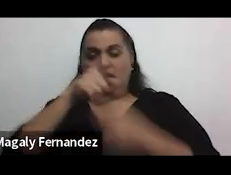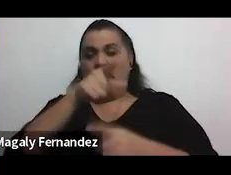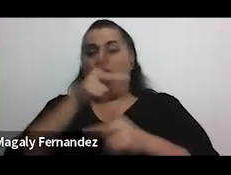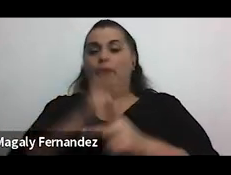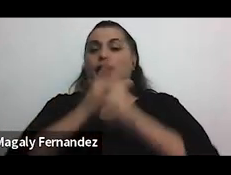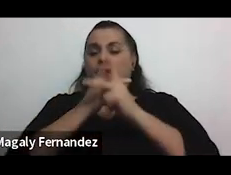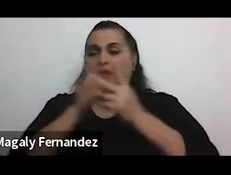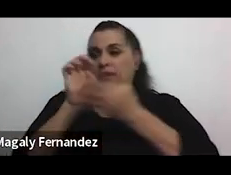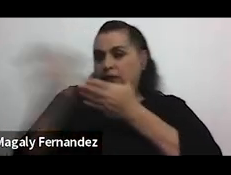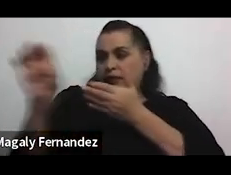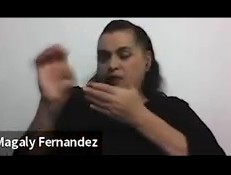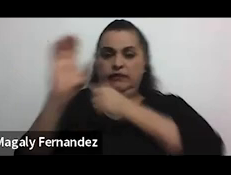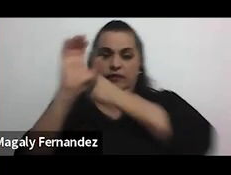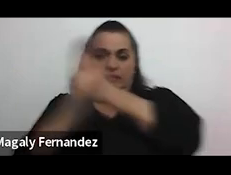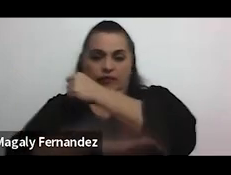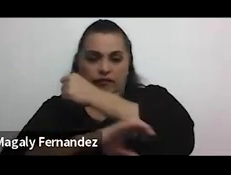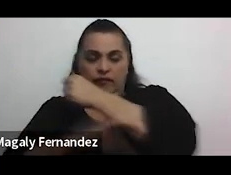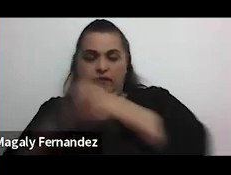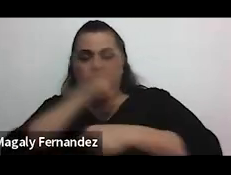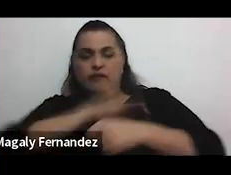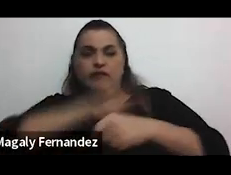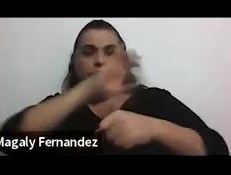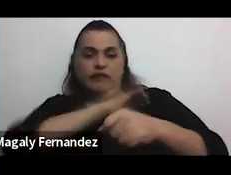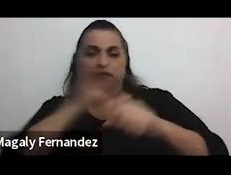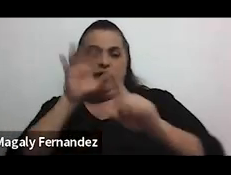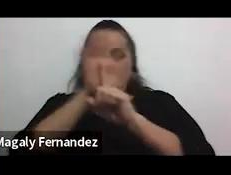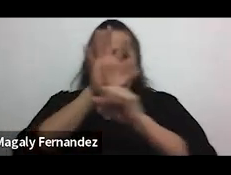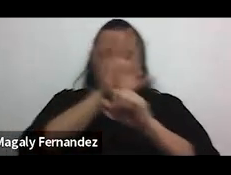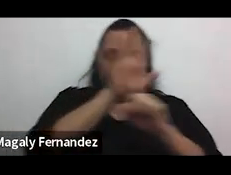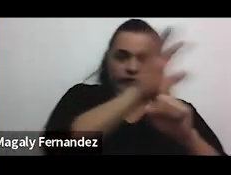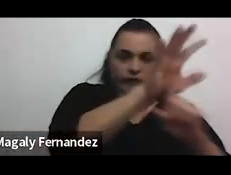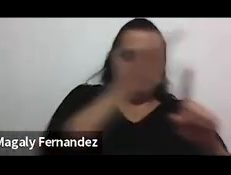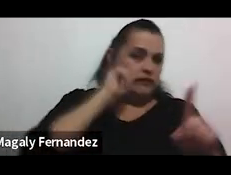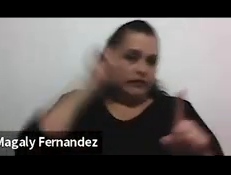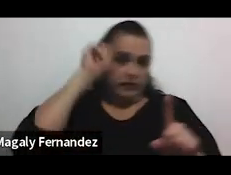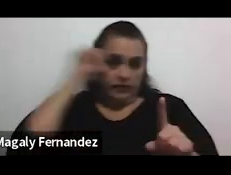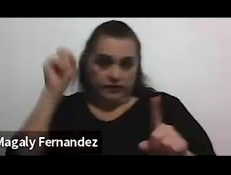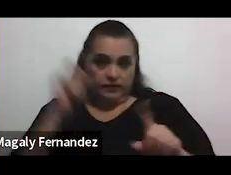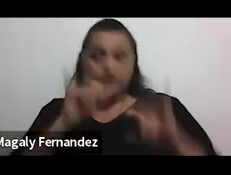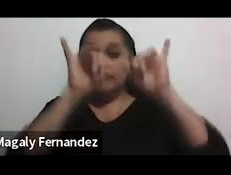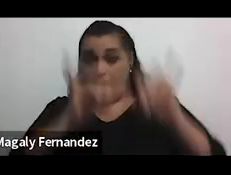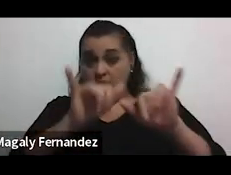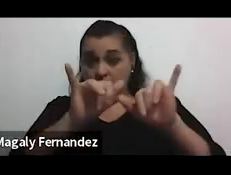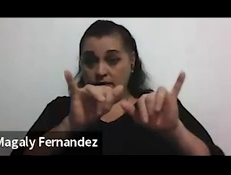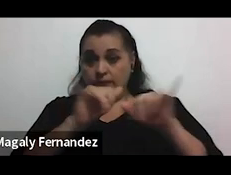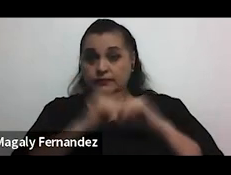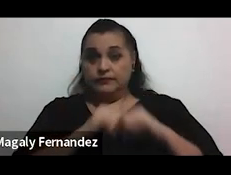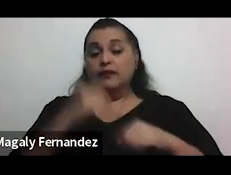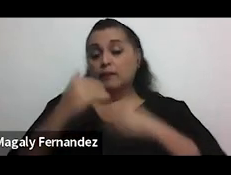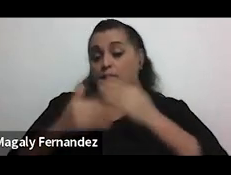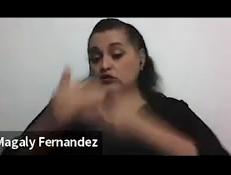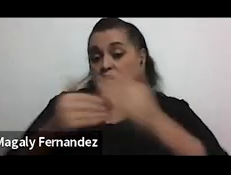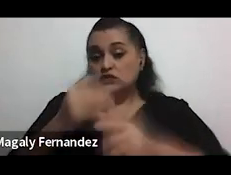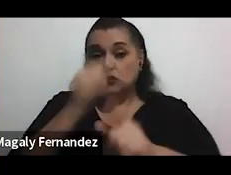evite y sancione las conductas de hostigamiento sexual de ahí que el debido proceso